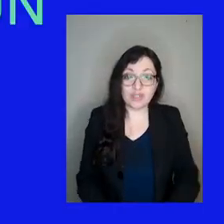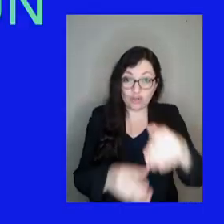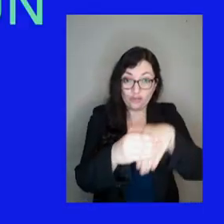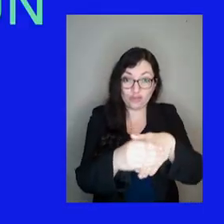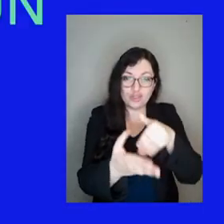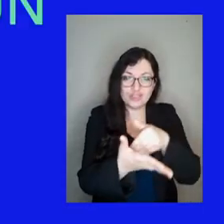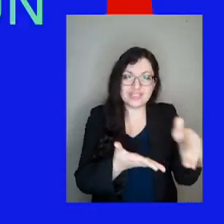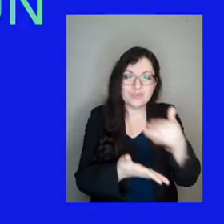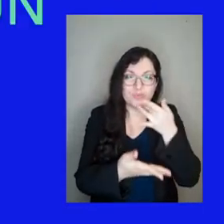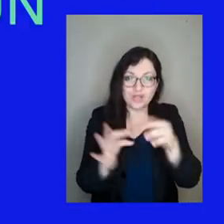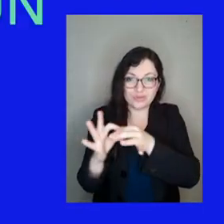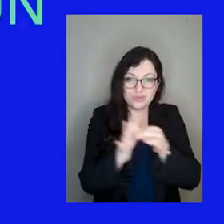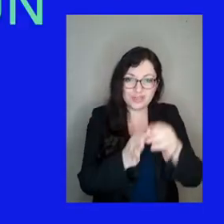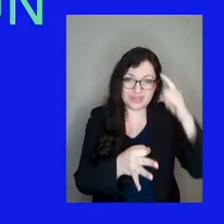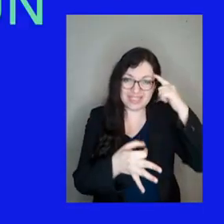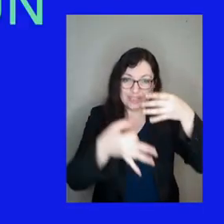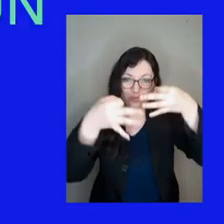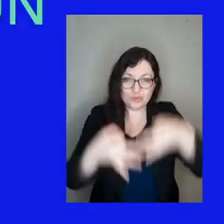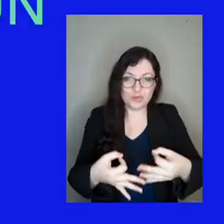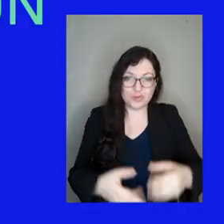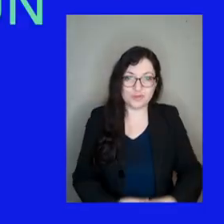Voto rechazo por sentido común.